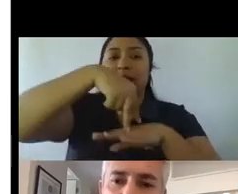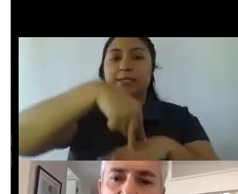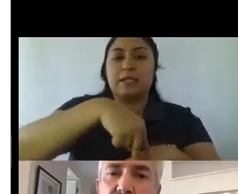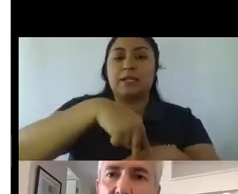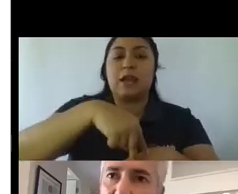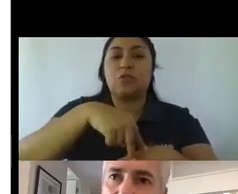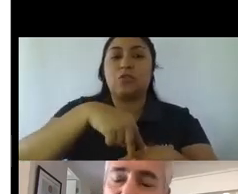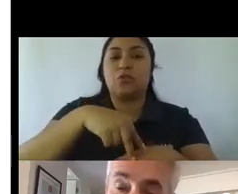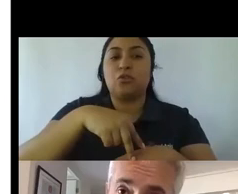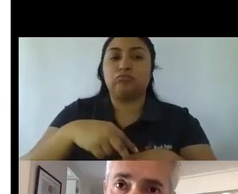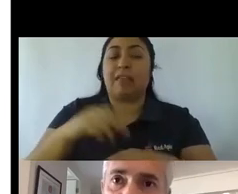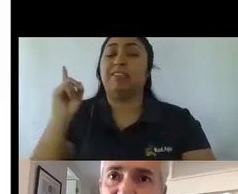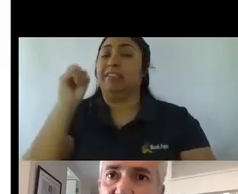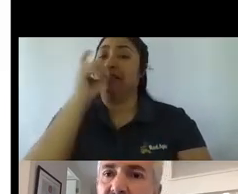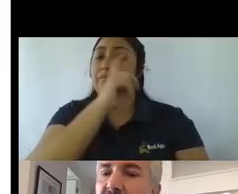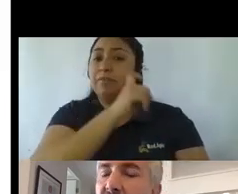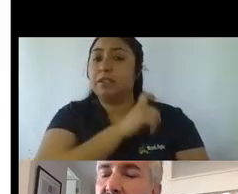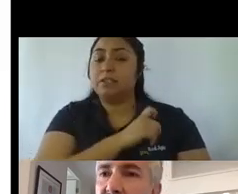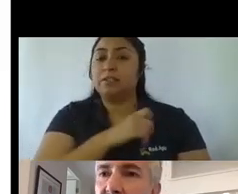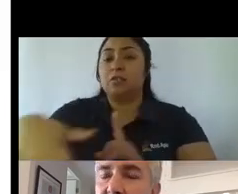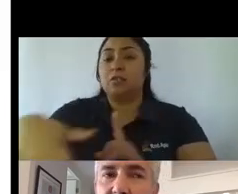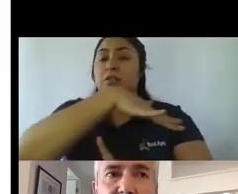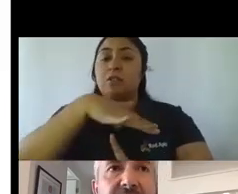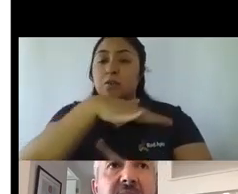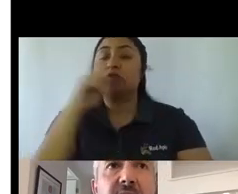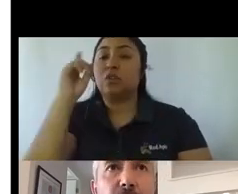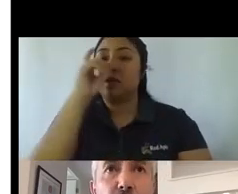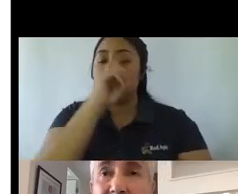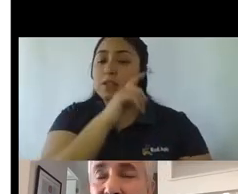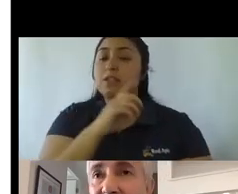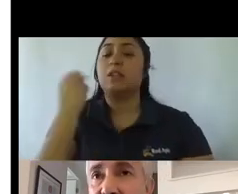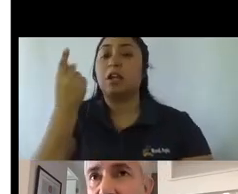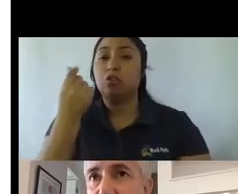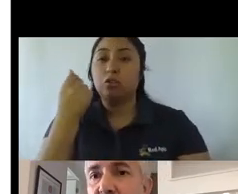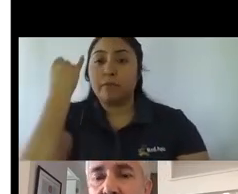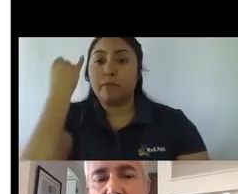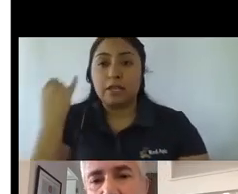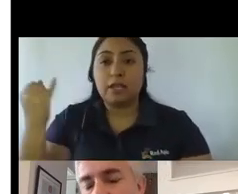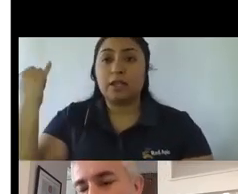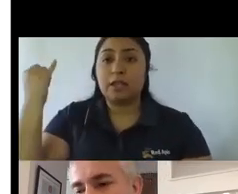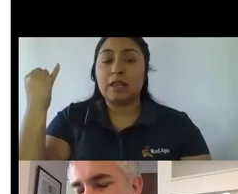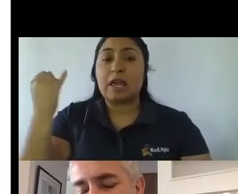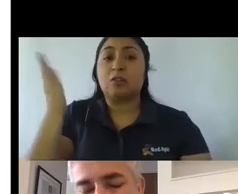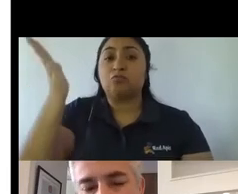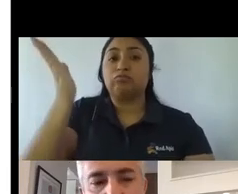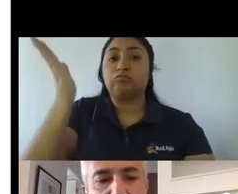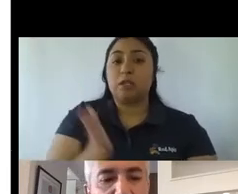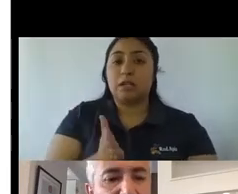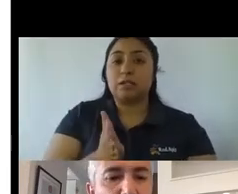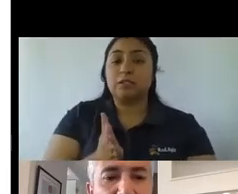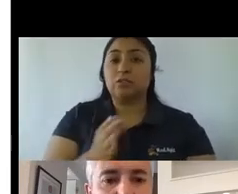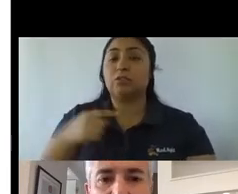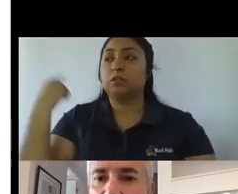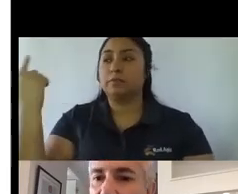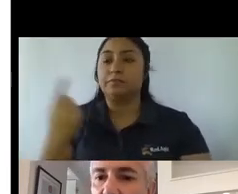fregado también económicamente la, la, la idea, digamos, de una recesión que sea generalizada, digamos, que